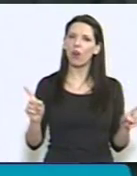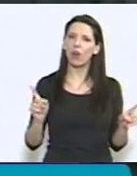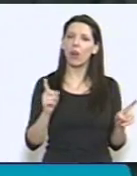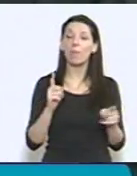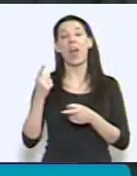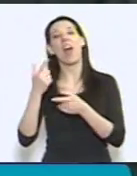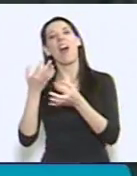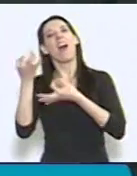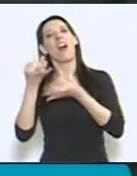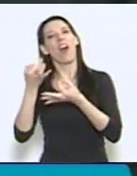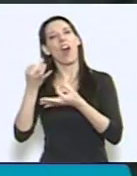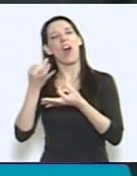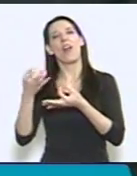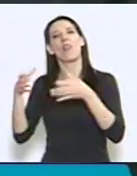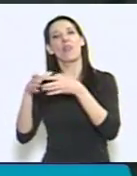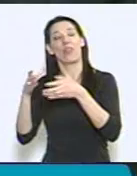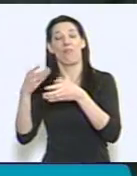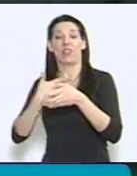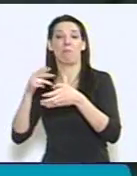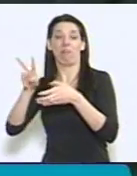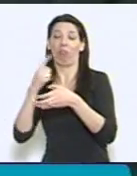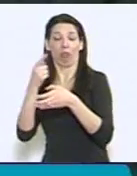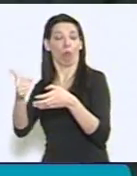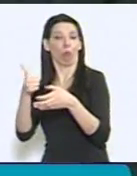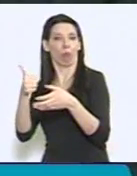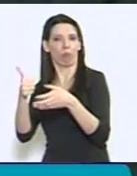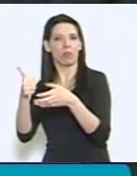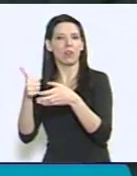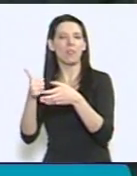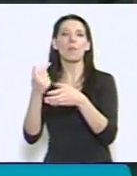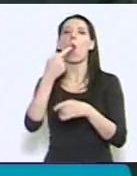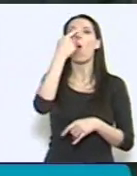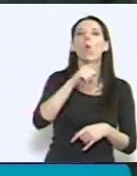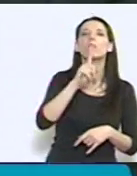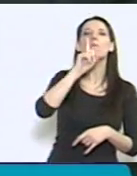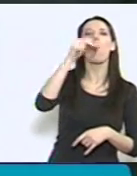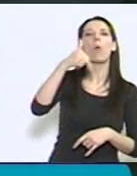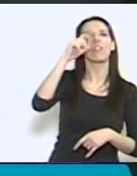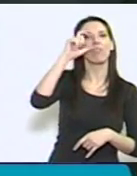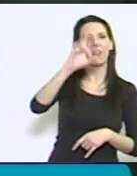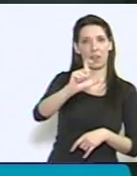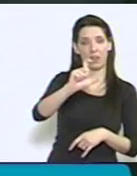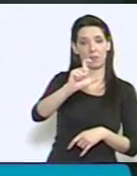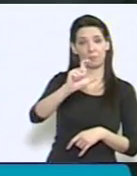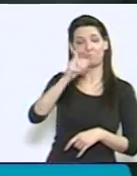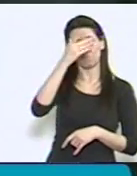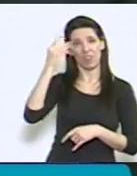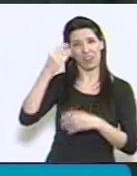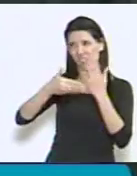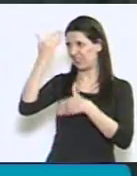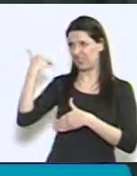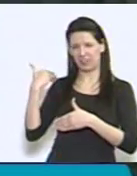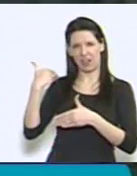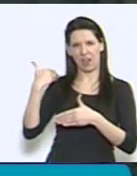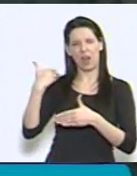oficiales pretendan esconderlo. El último dato desconocido, difundido por Cristina Fernández de Kirchner